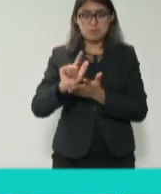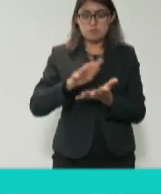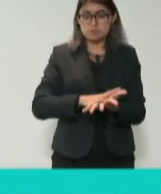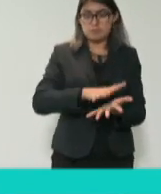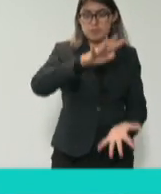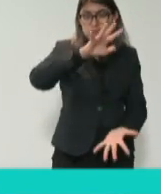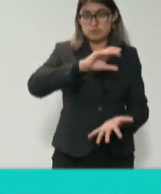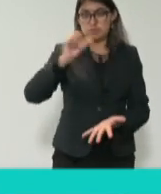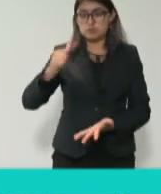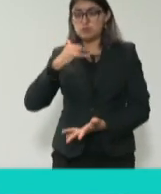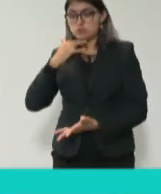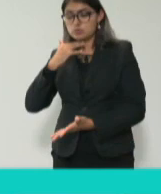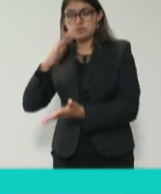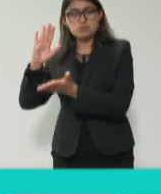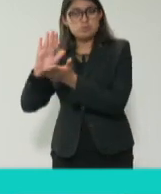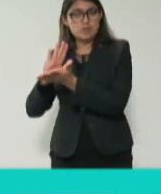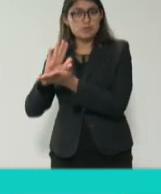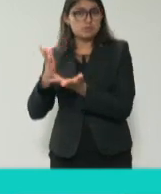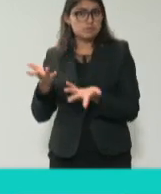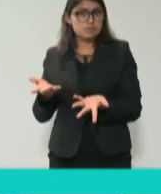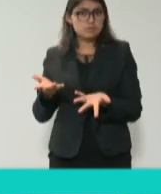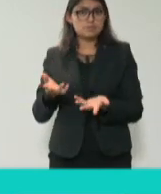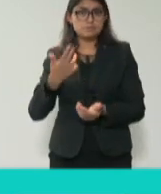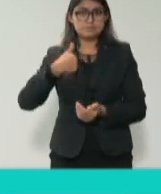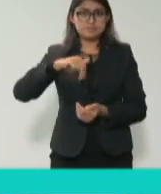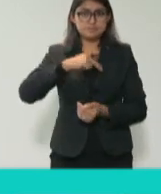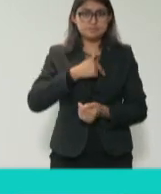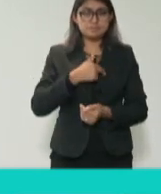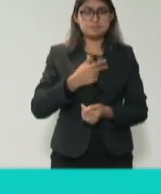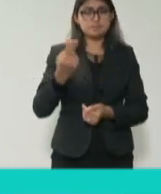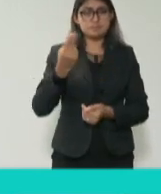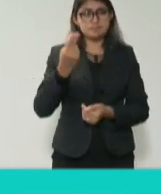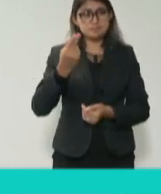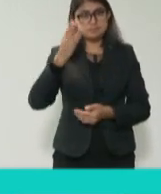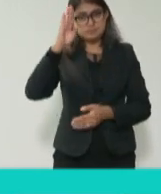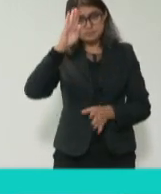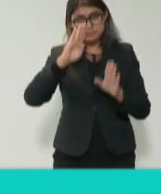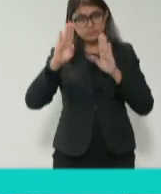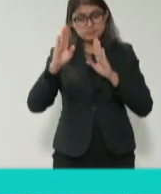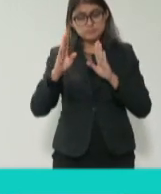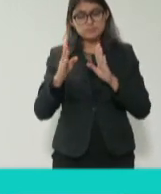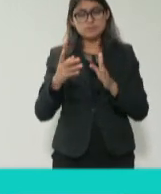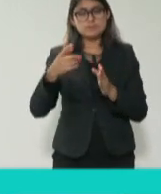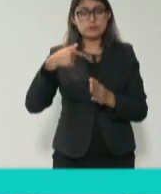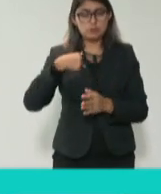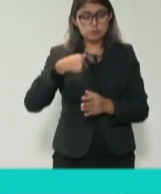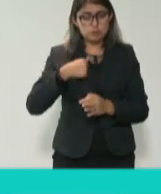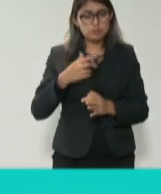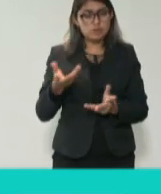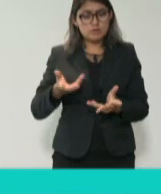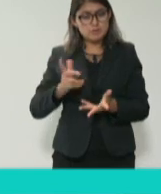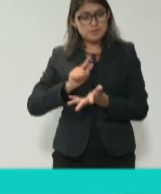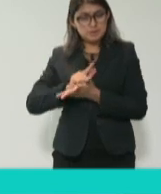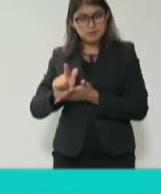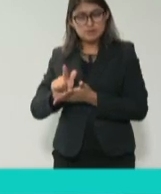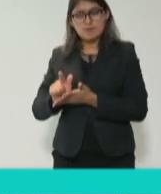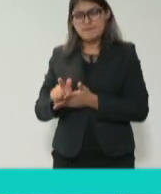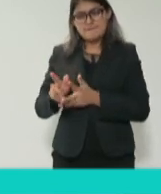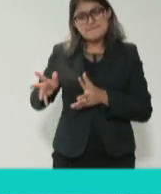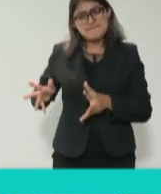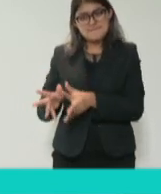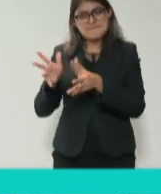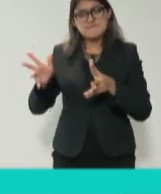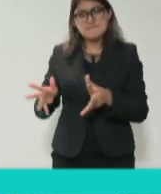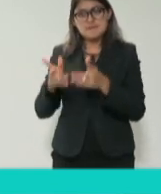que los que somos tendríamos que los que no somos tendríamos que inducir a ese cambio dentro de la